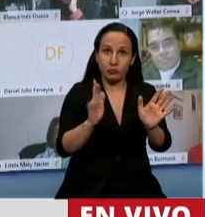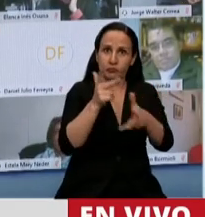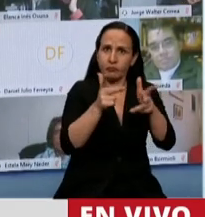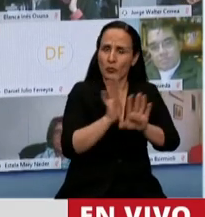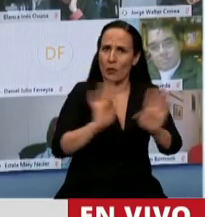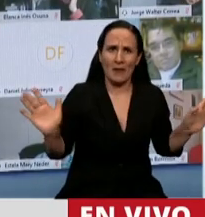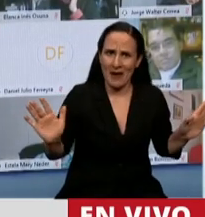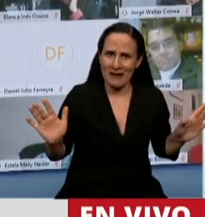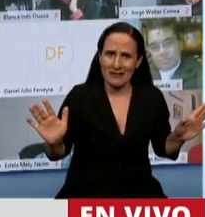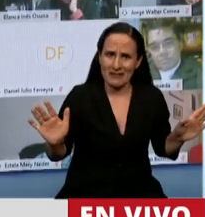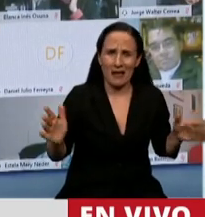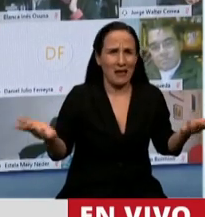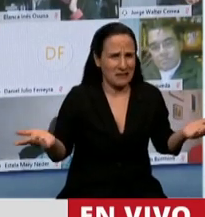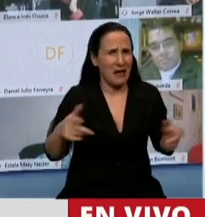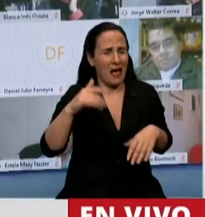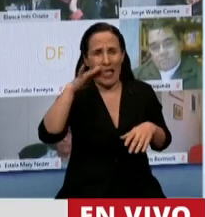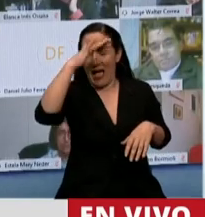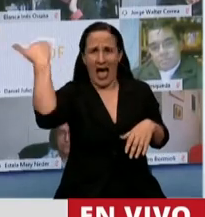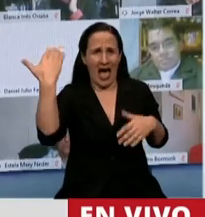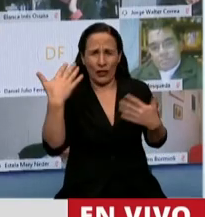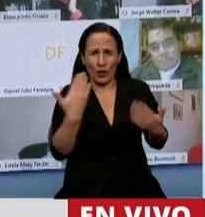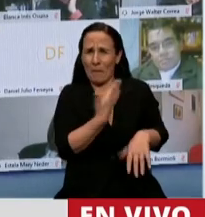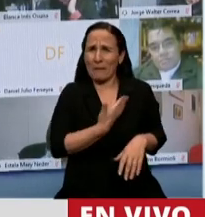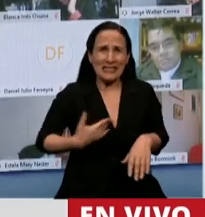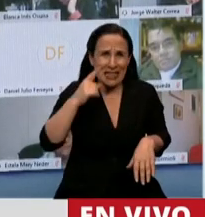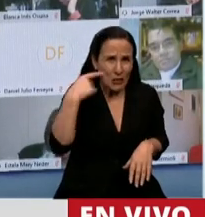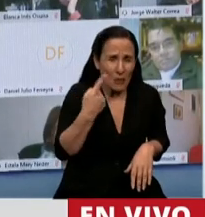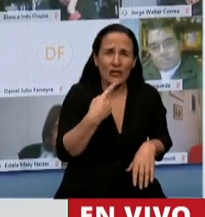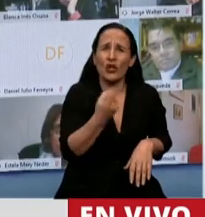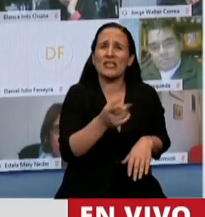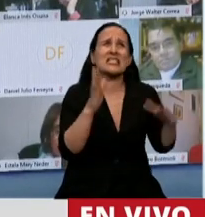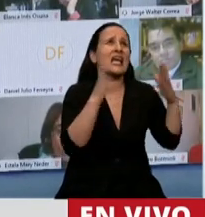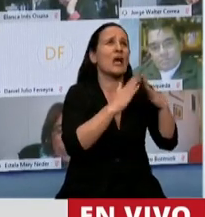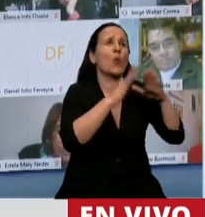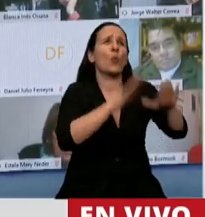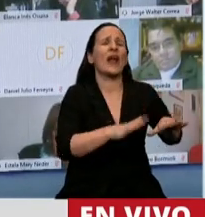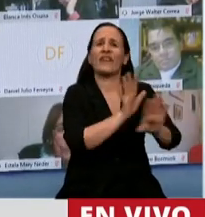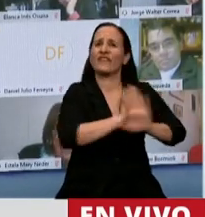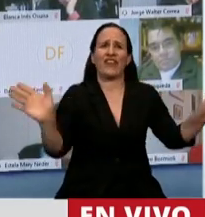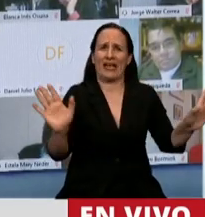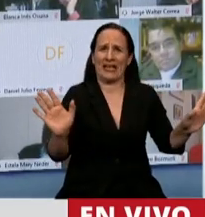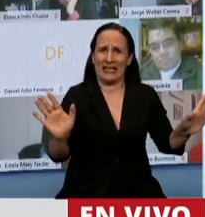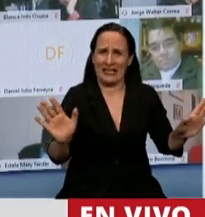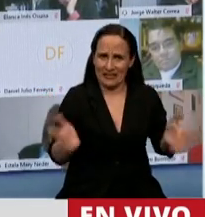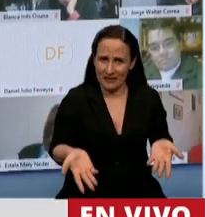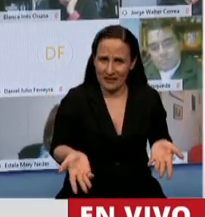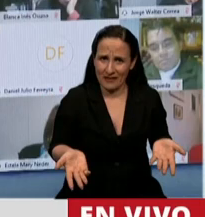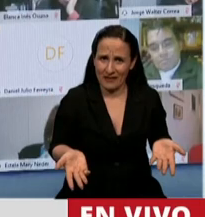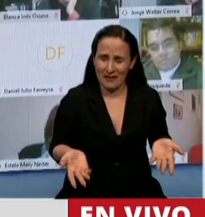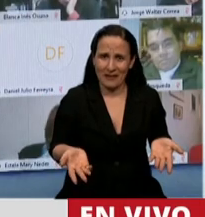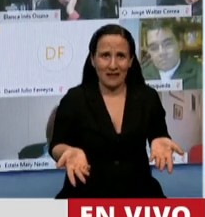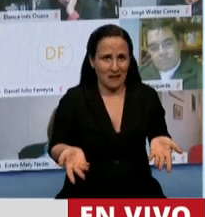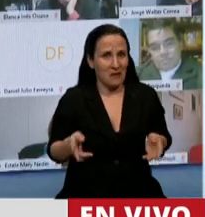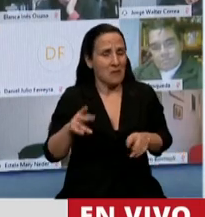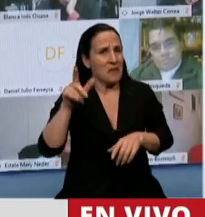Fíjense si no hay señales de hartazgo que hasta el propio Presidente dice que no hay más cuarentena. Fíjense si no hay señales de